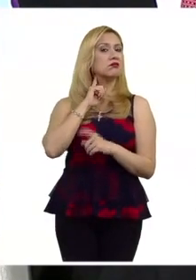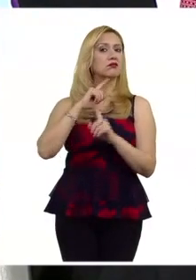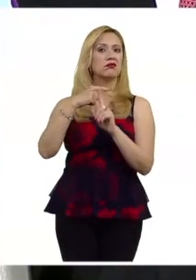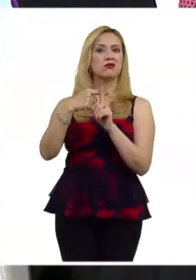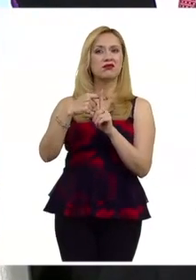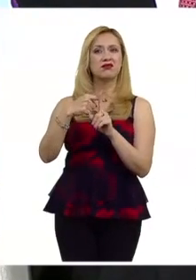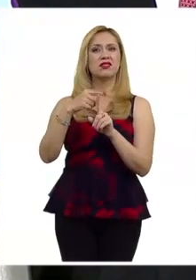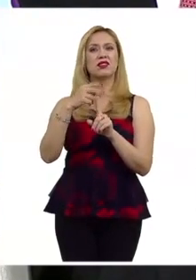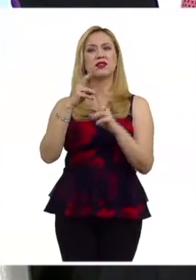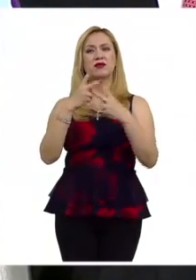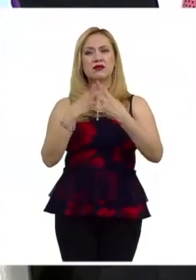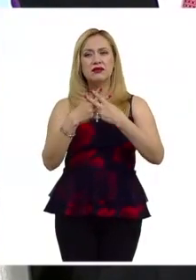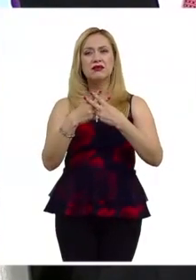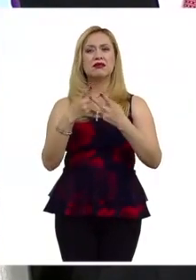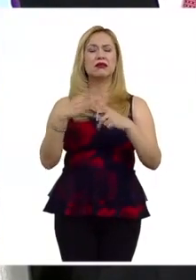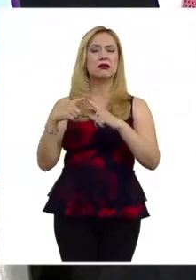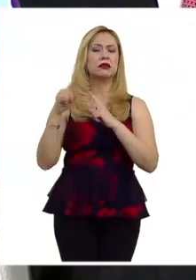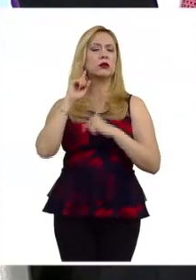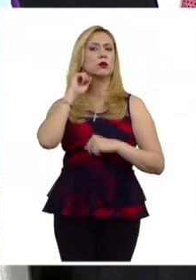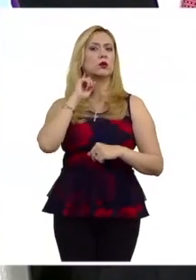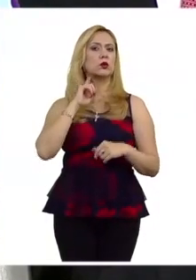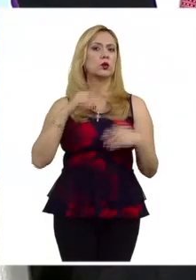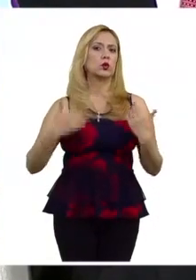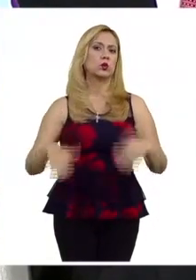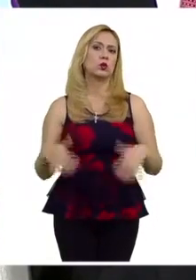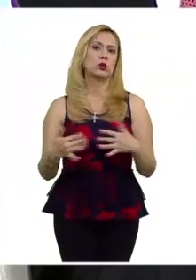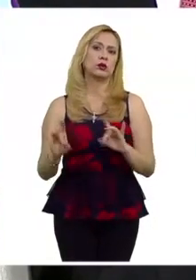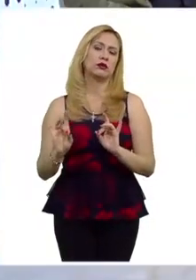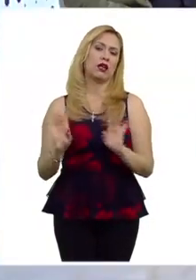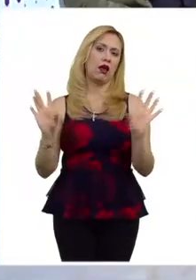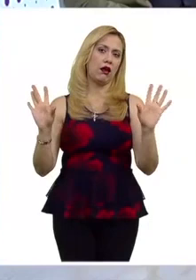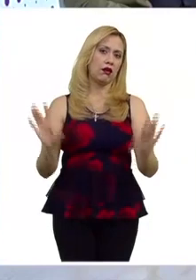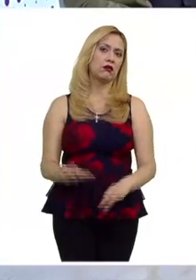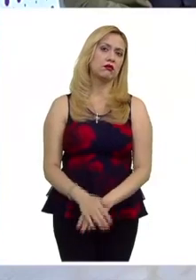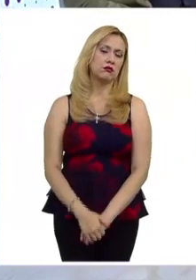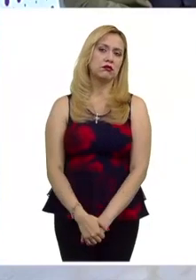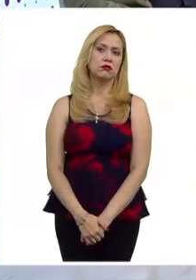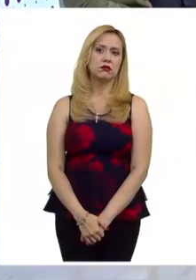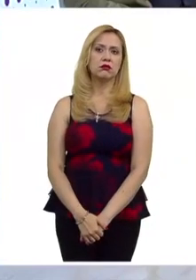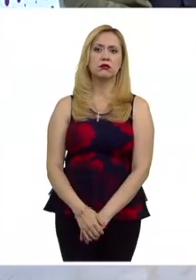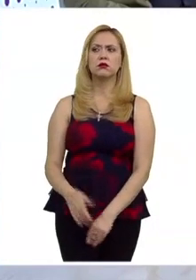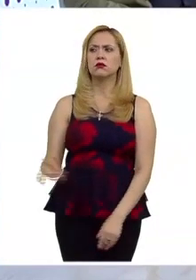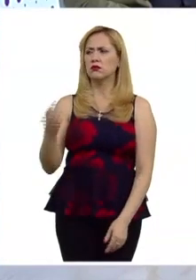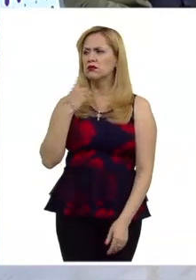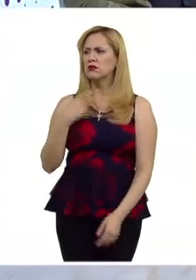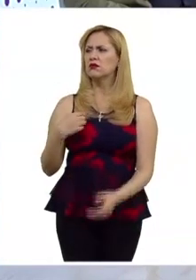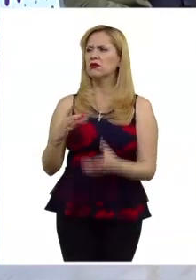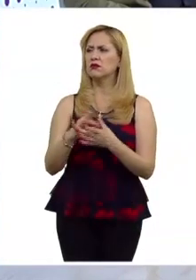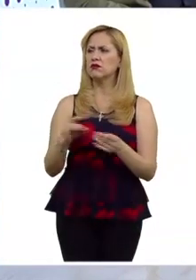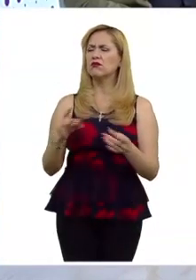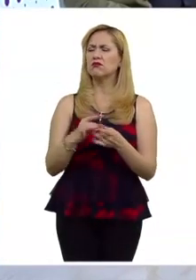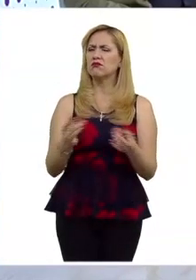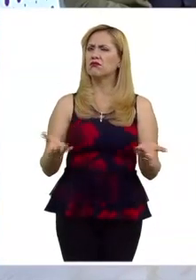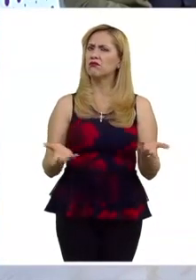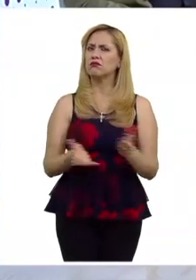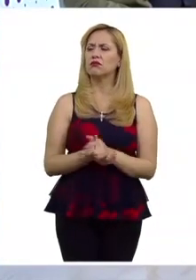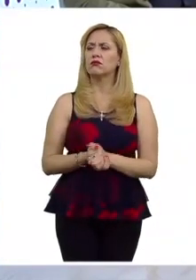y Jorge quisieras andar en esta parte de los hechos de cómo es el caso si bueno